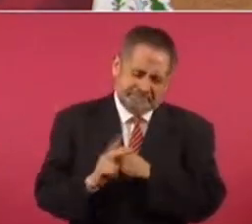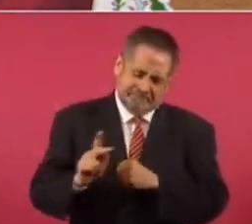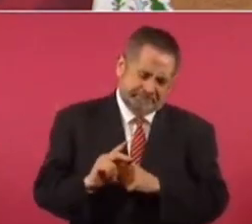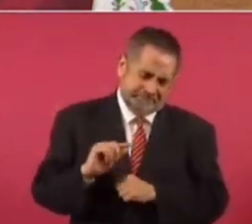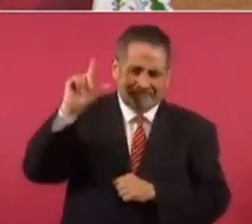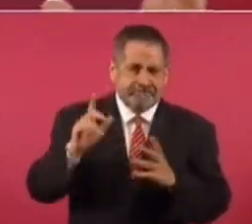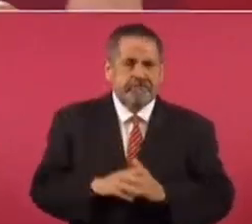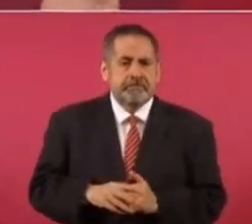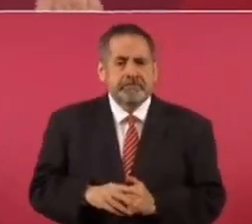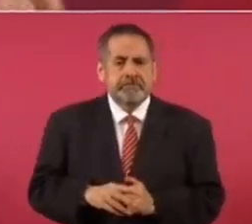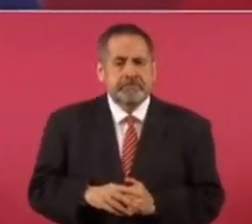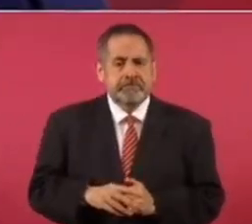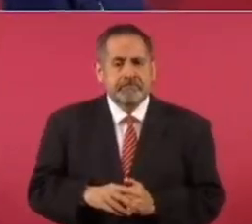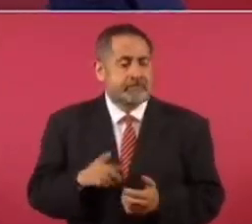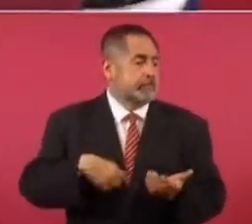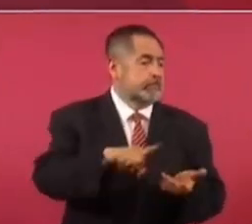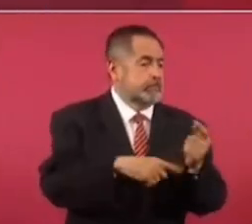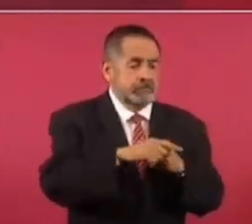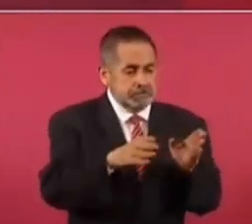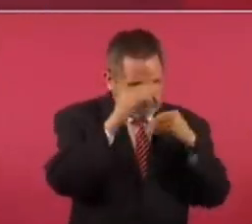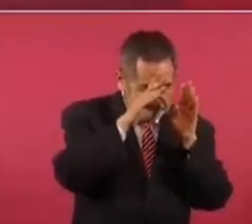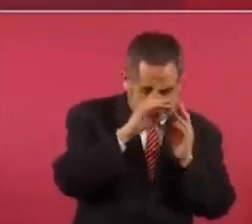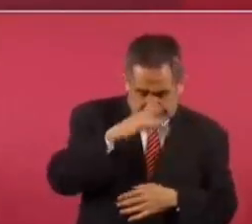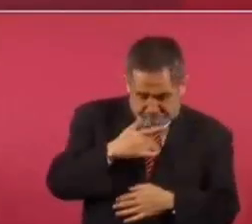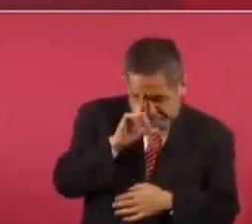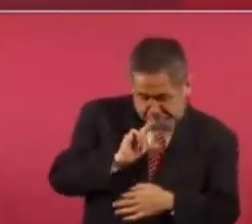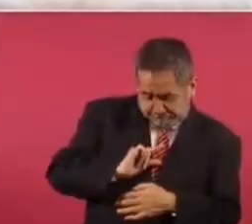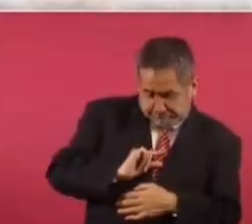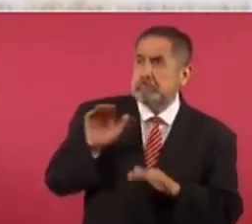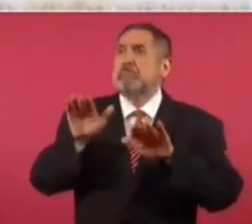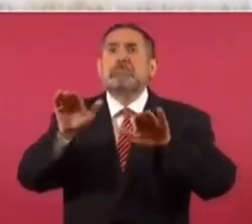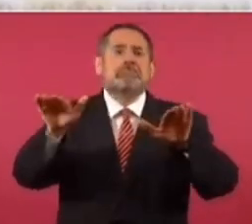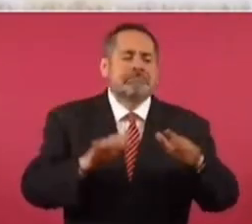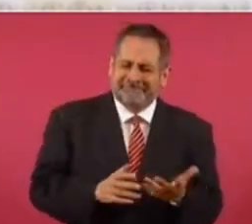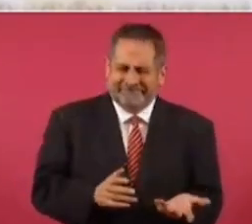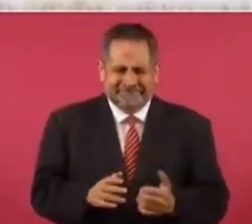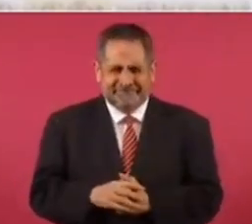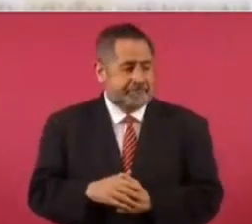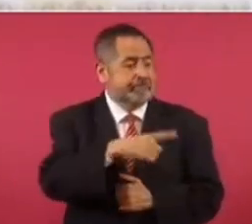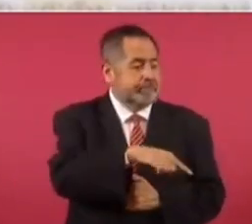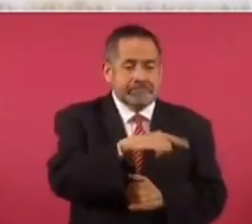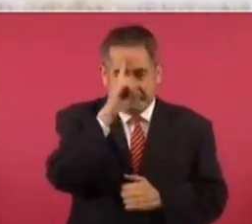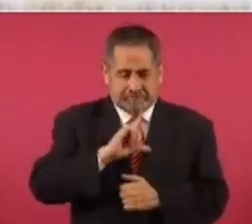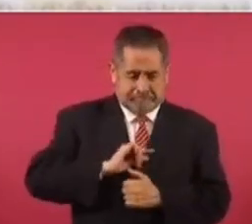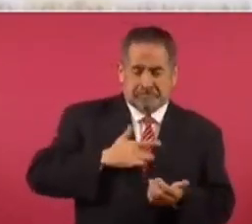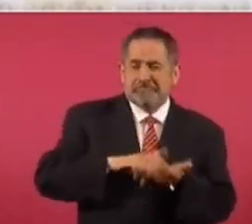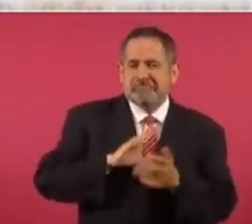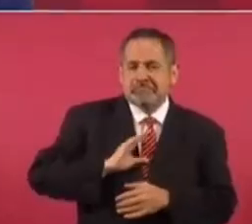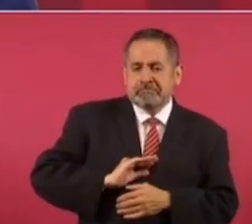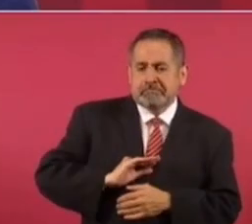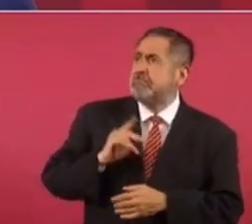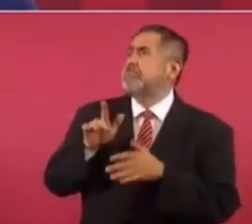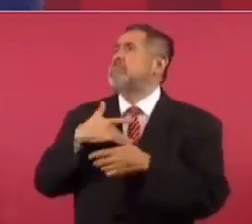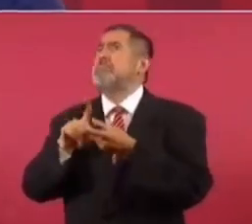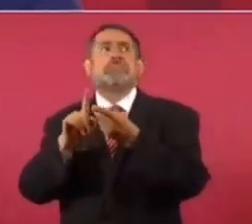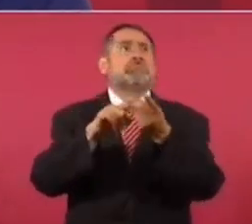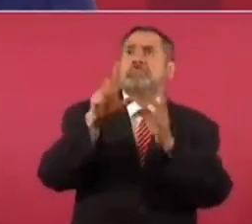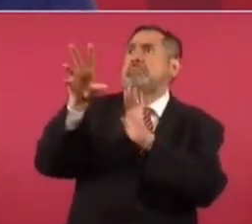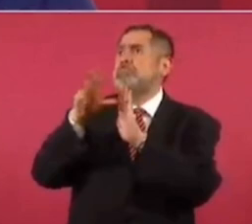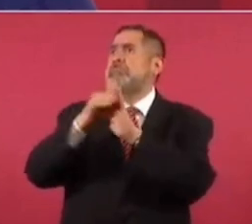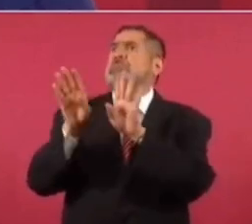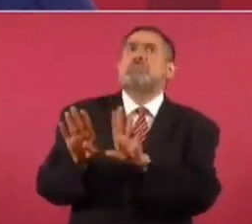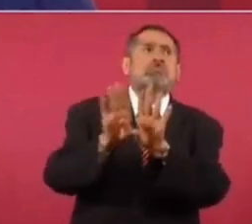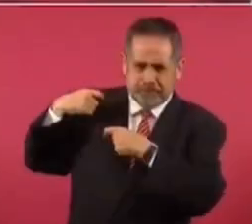Solo los acomplejados conservadores andan buscando modelos